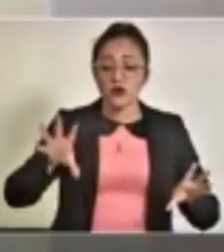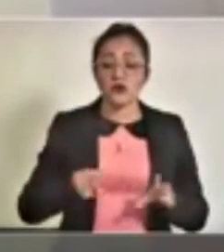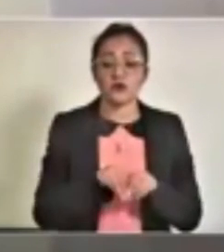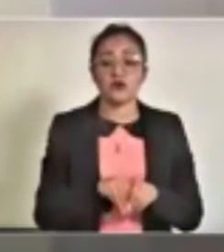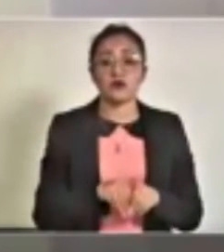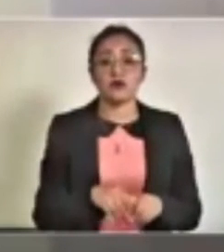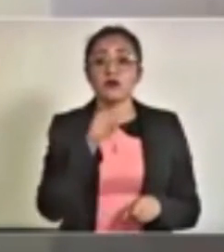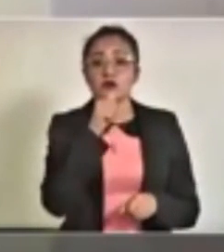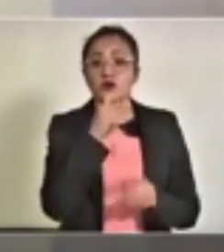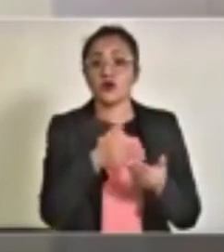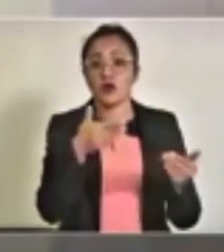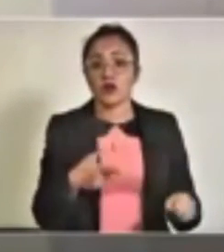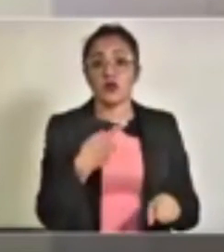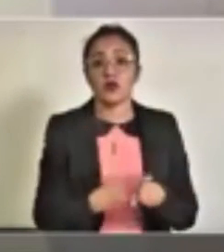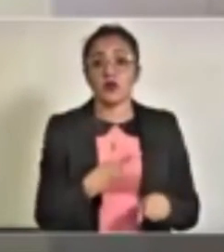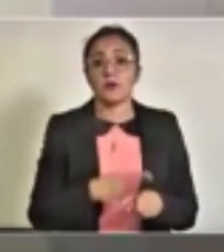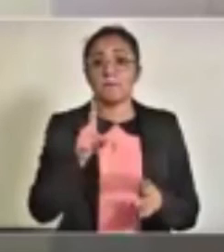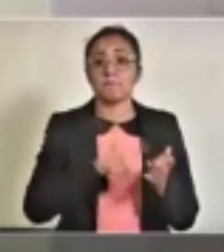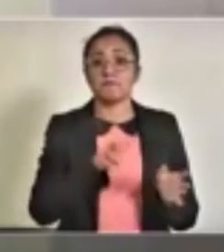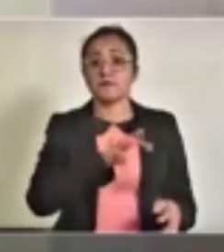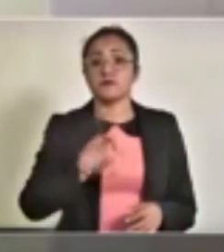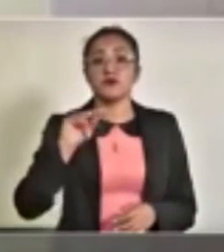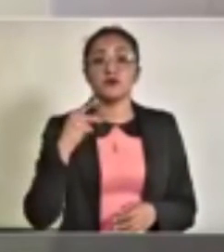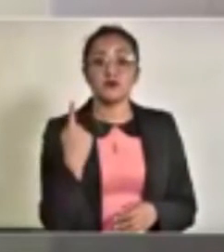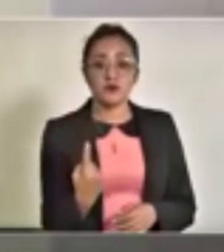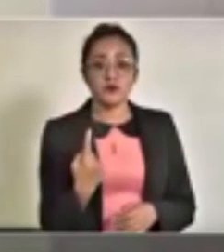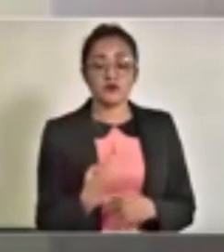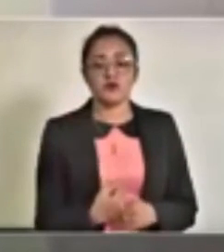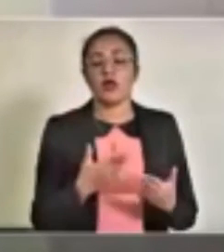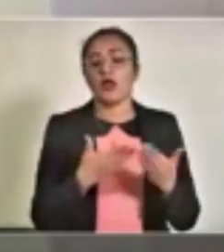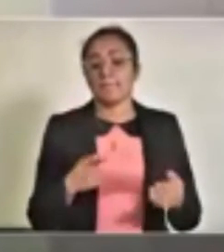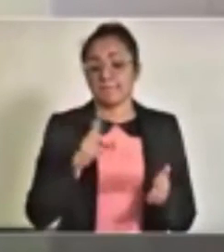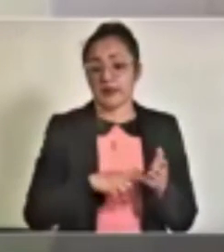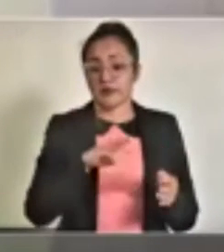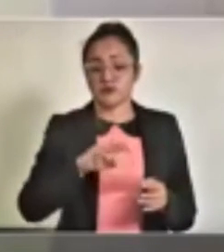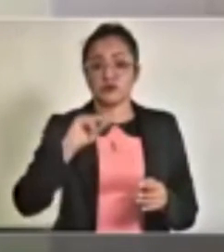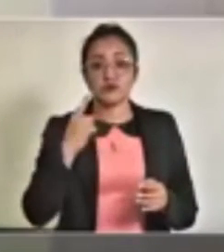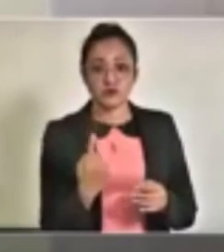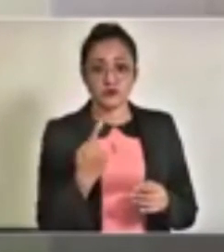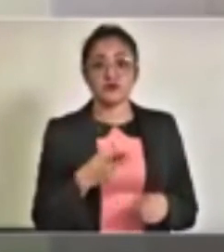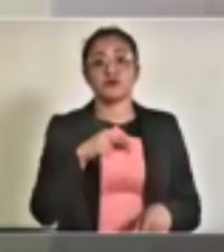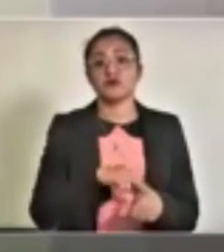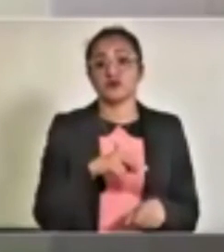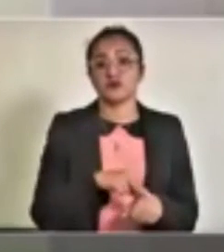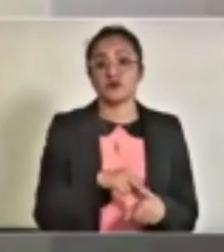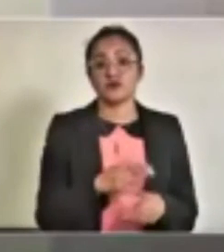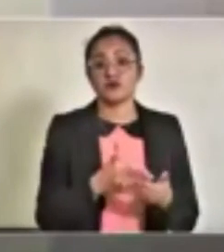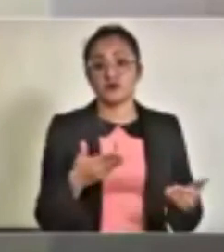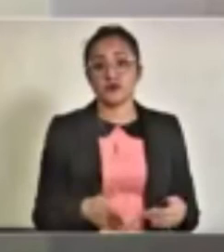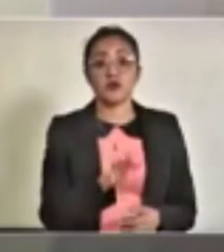quedan activos actualmente 1,381 y de estos 1,381 médicos son